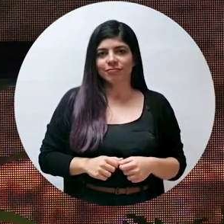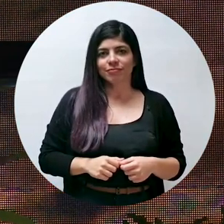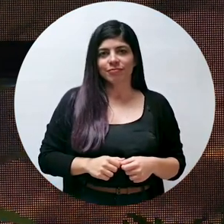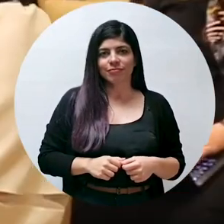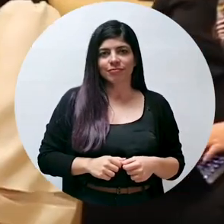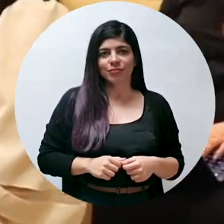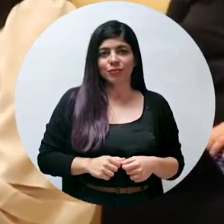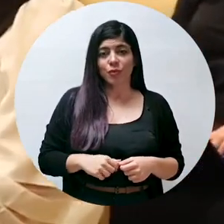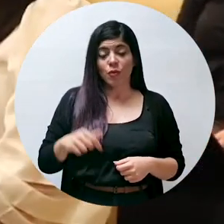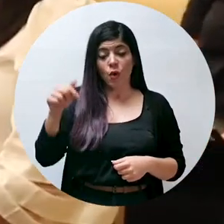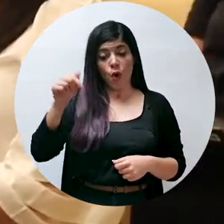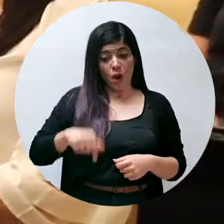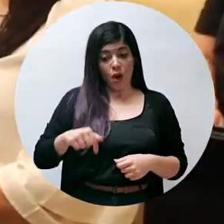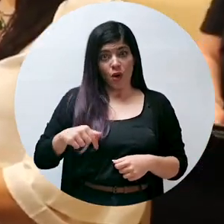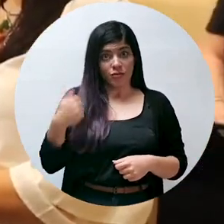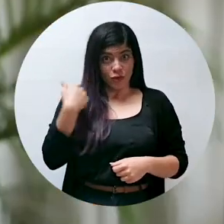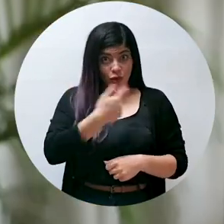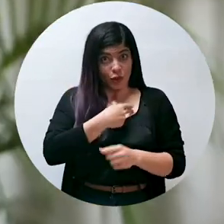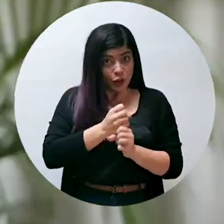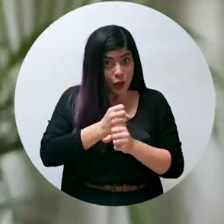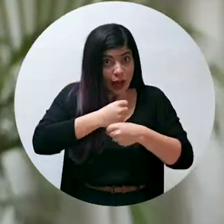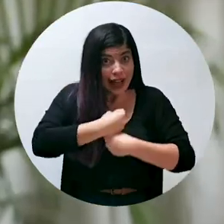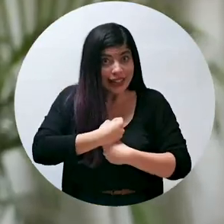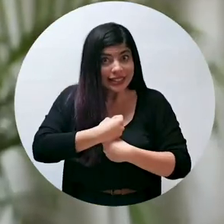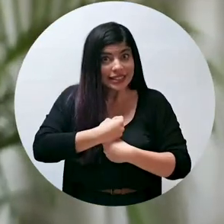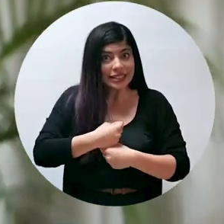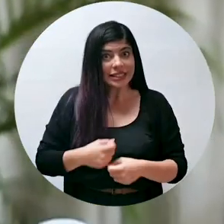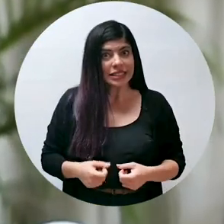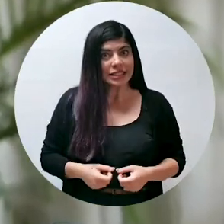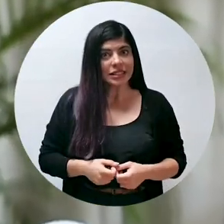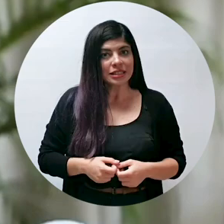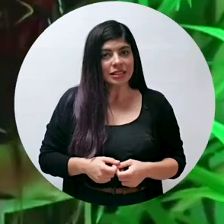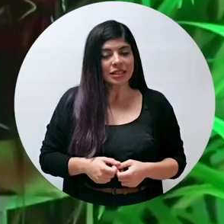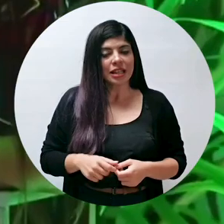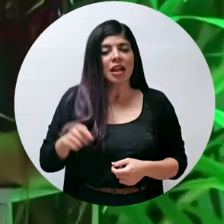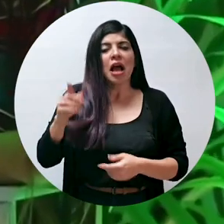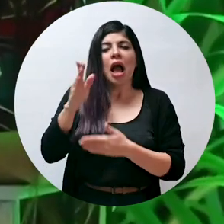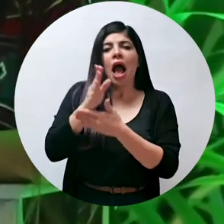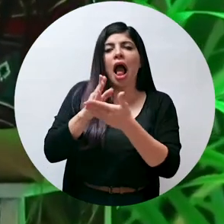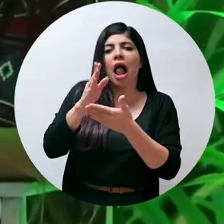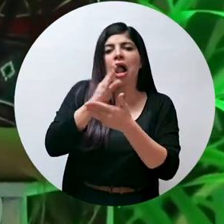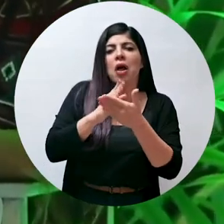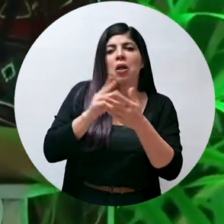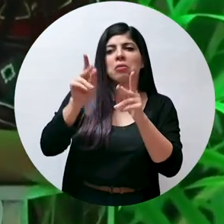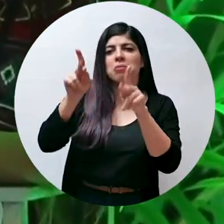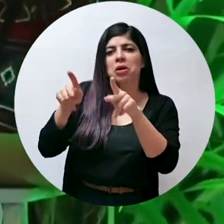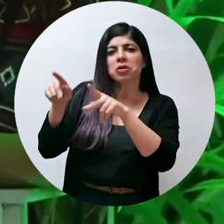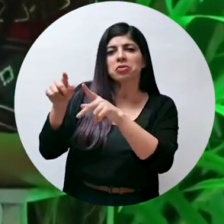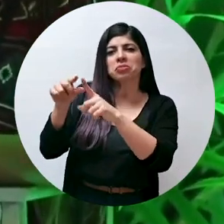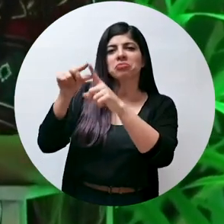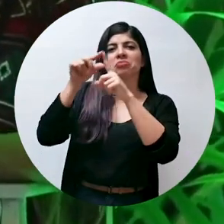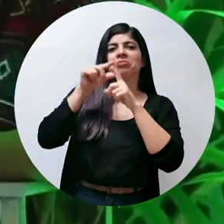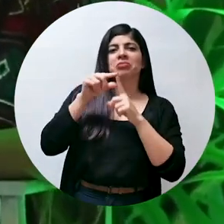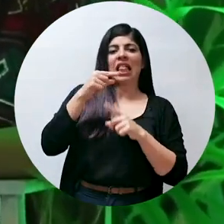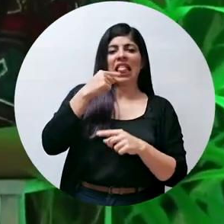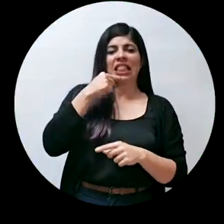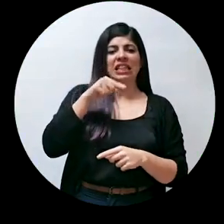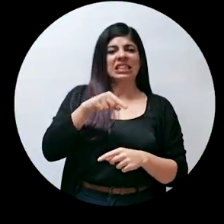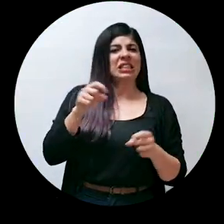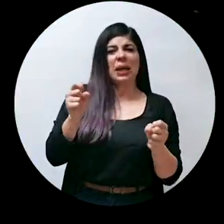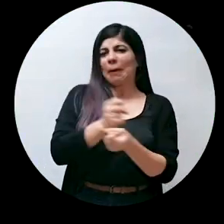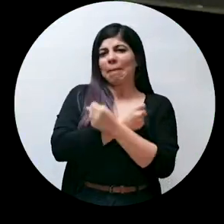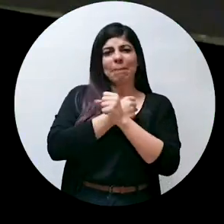Lo que hoy hacemos es lo que algunos llaman algo imposible.